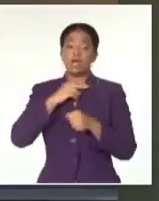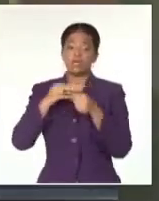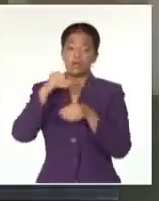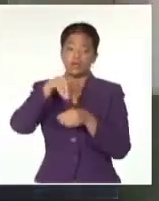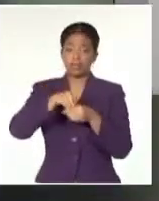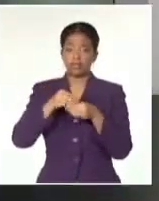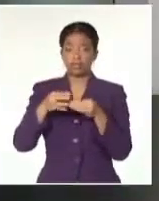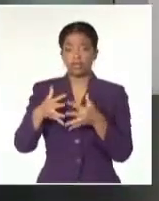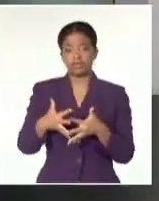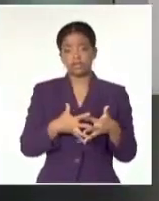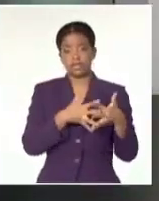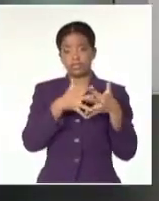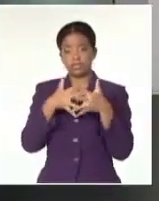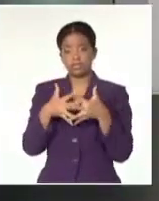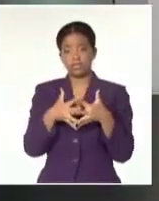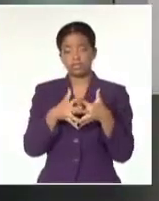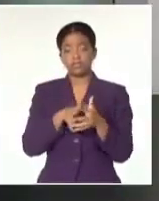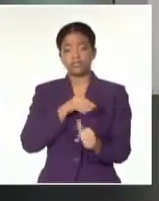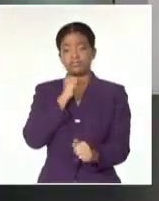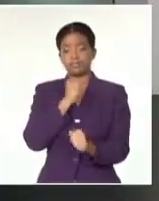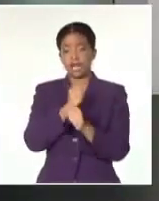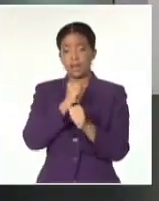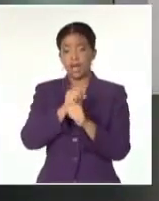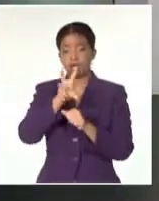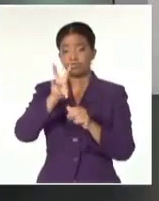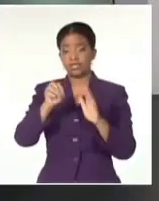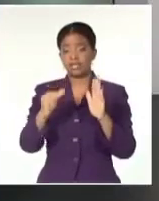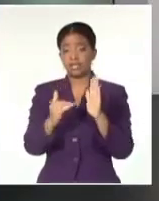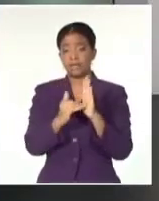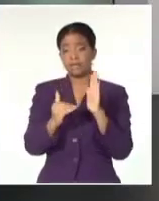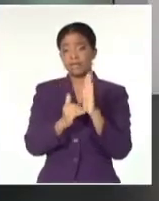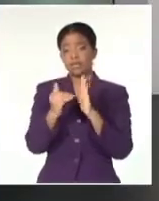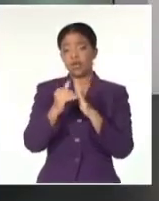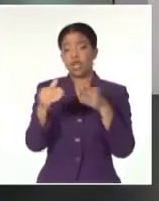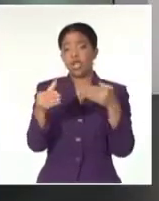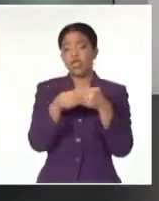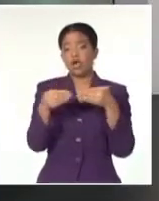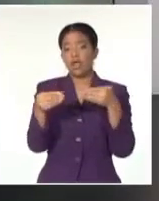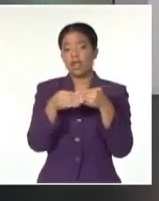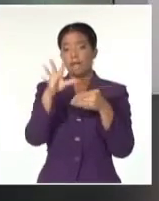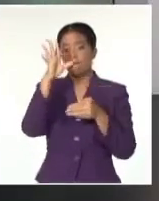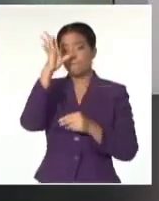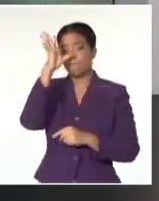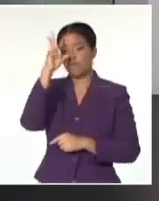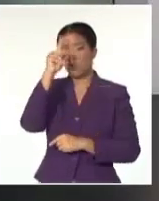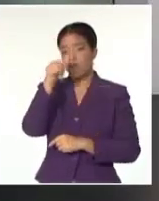empleo de 30.000 millones de dólares. Creo que jamás en la historia.